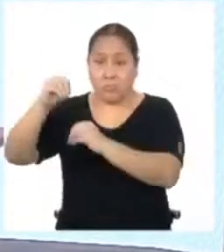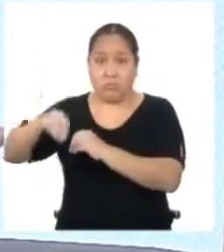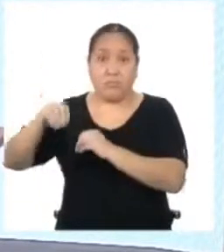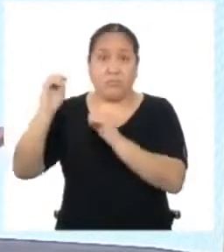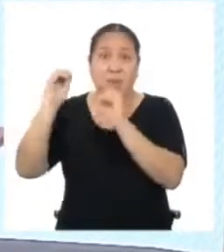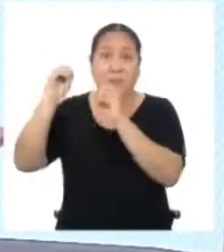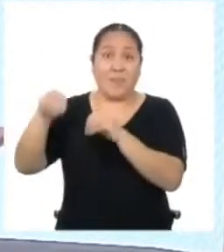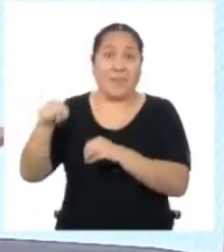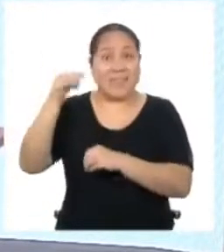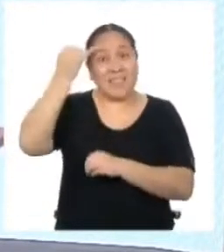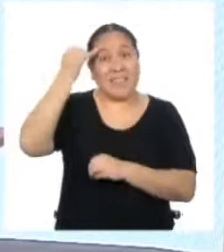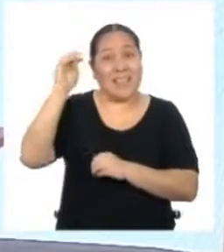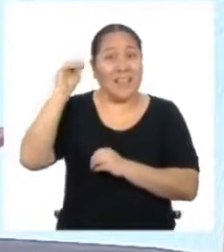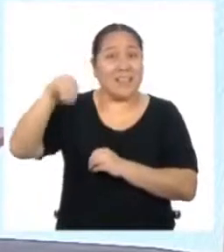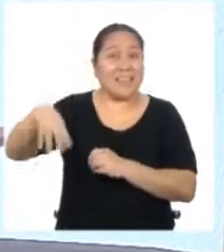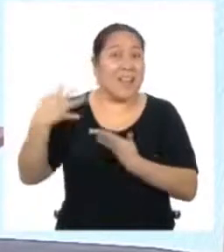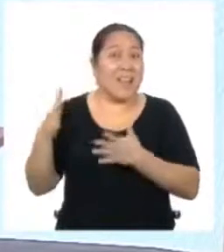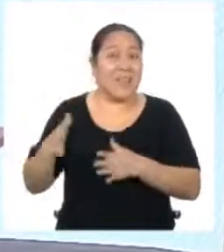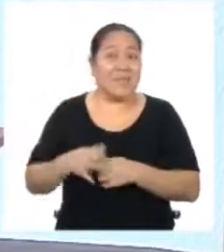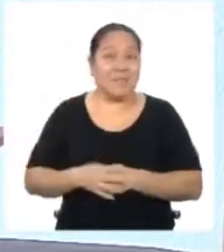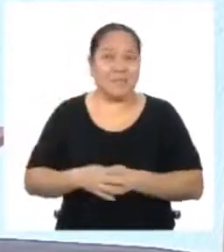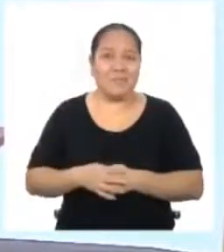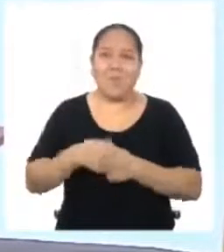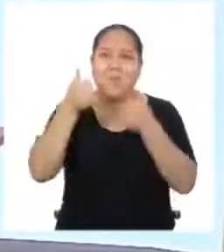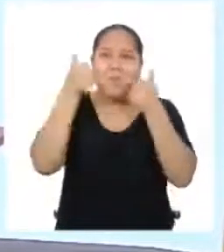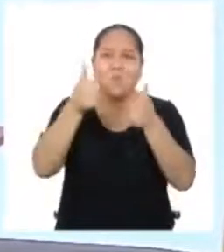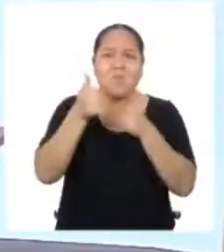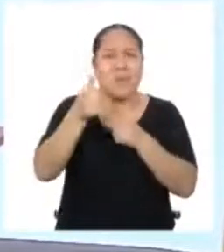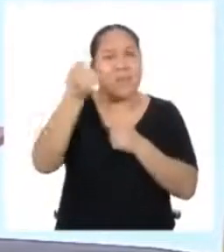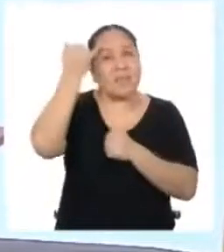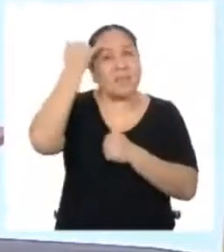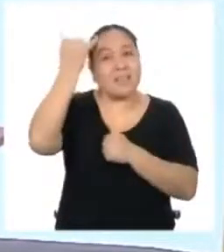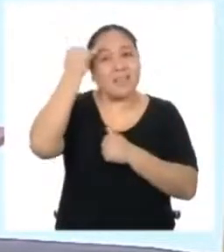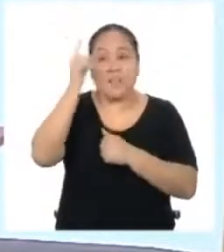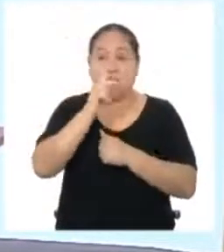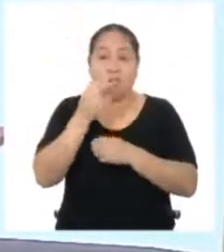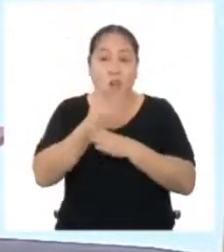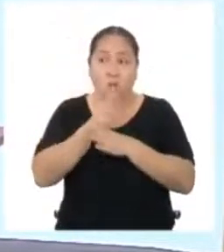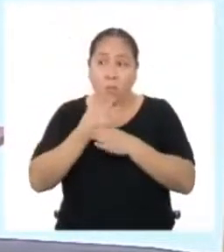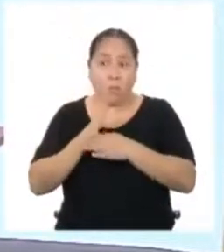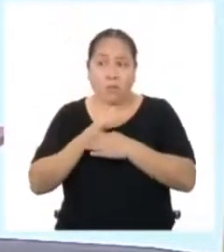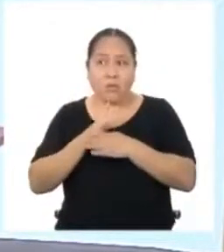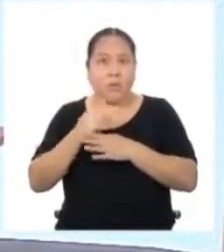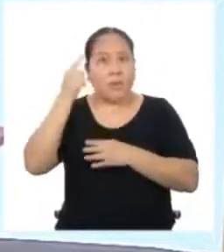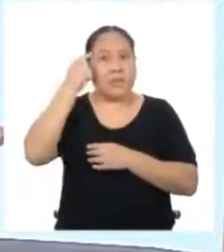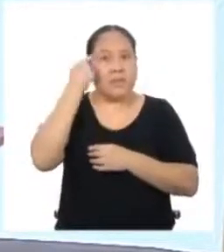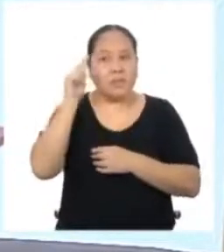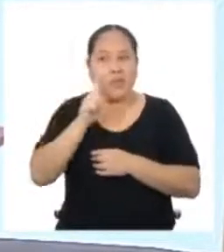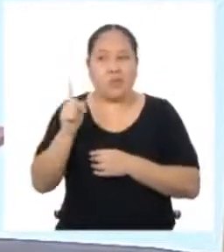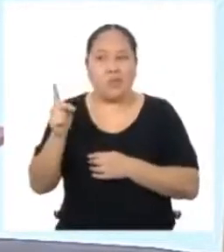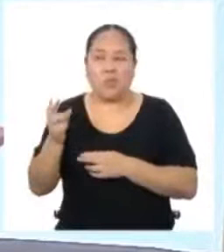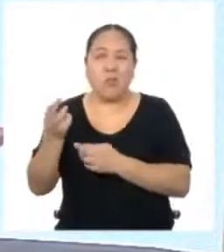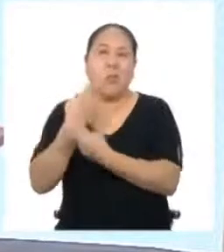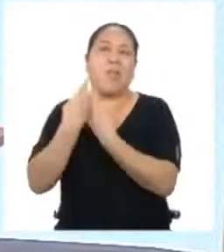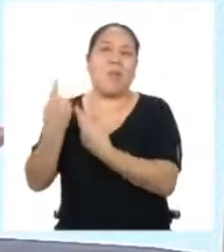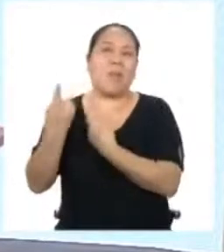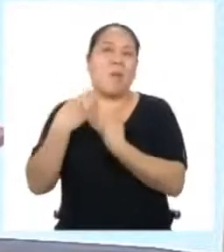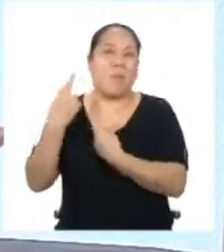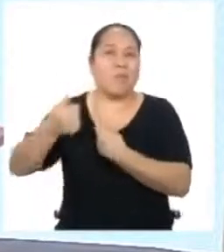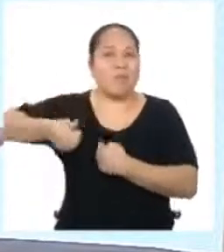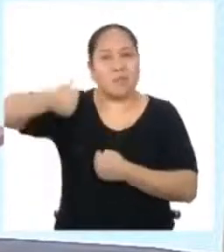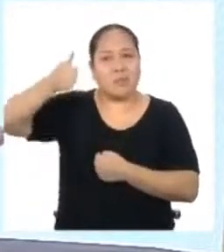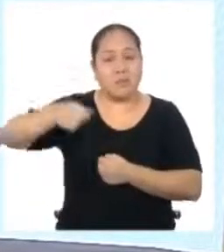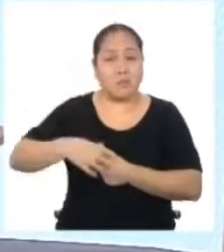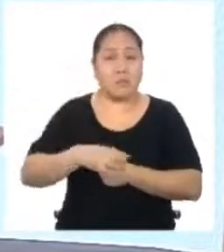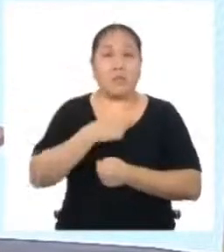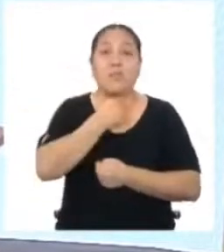cabo ¿Vieron? A veces tenemos buenas ideas y no las compartimos pensando que no seremos escuchados por las autoridades Pero como dice mi